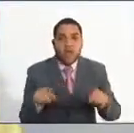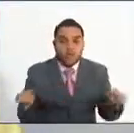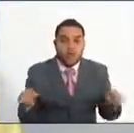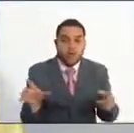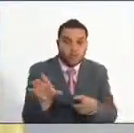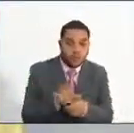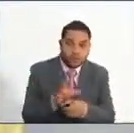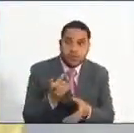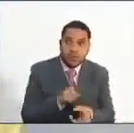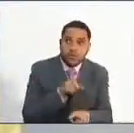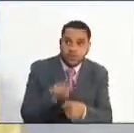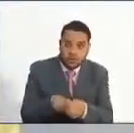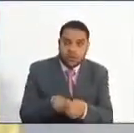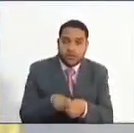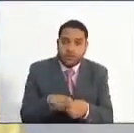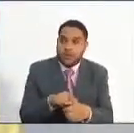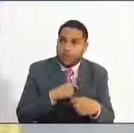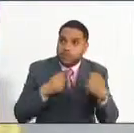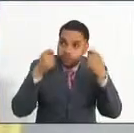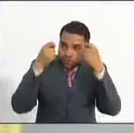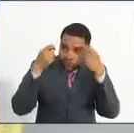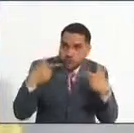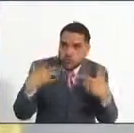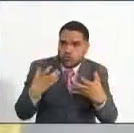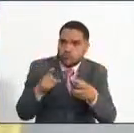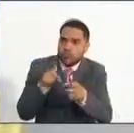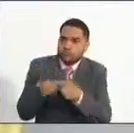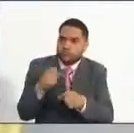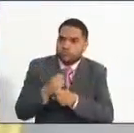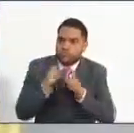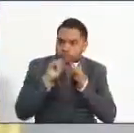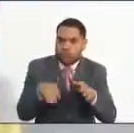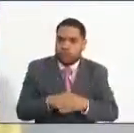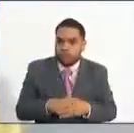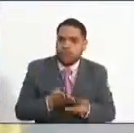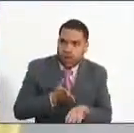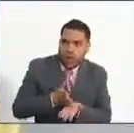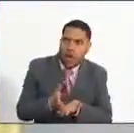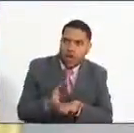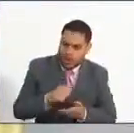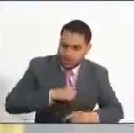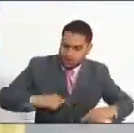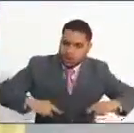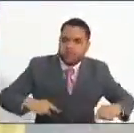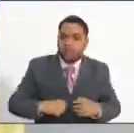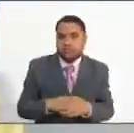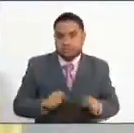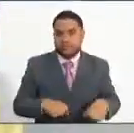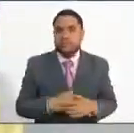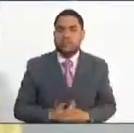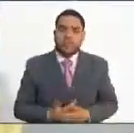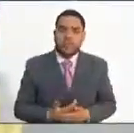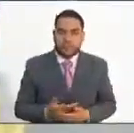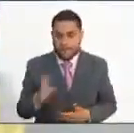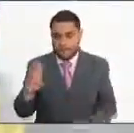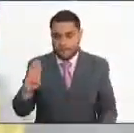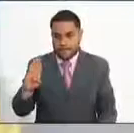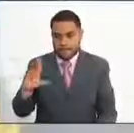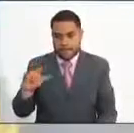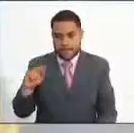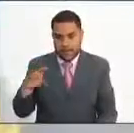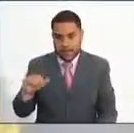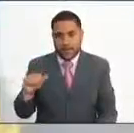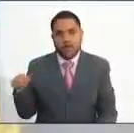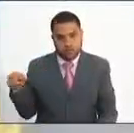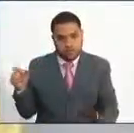Estado, realizar una carrera administrativa y que tienen la oportunidad de hacerlo a través, justamente, comisionada Blanca Romero, través de